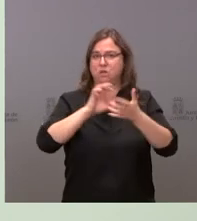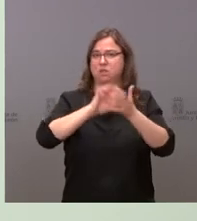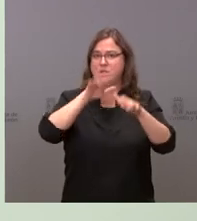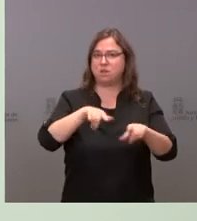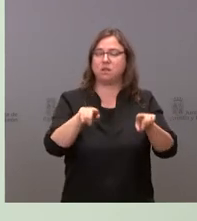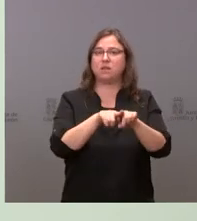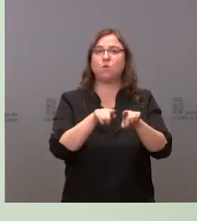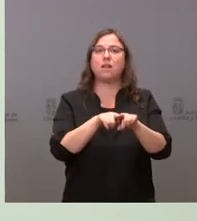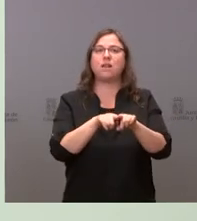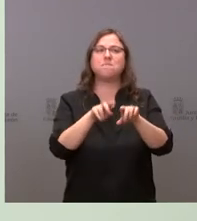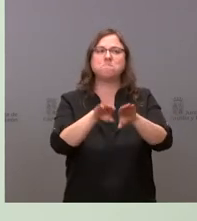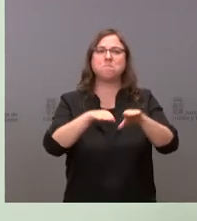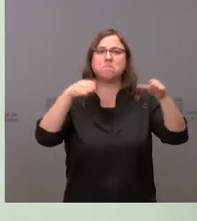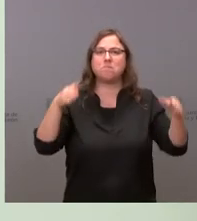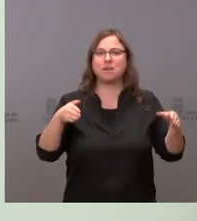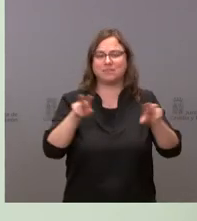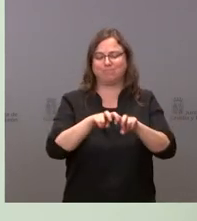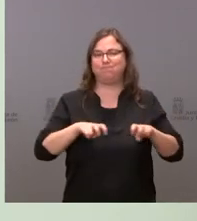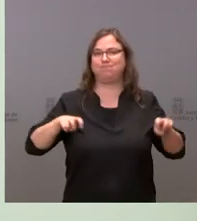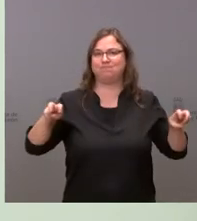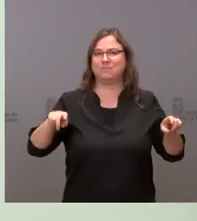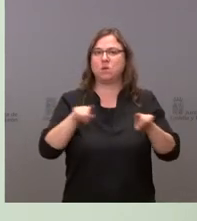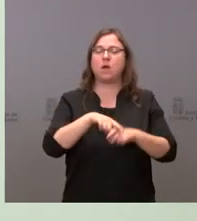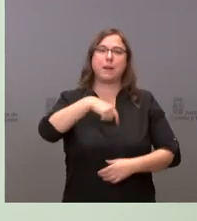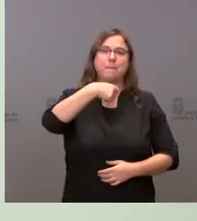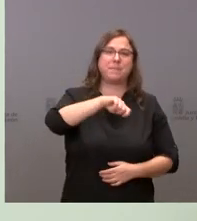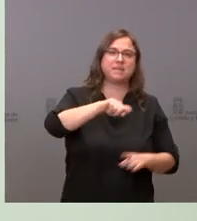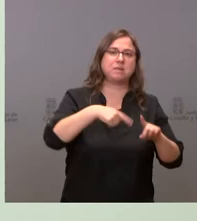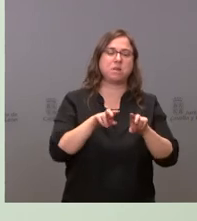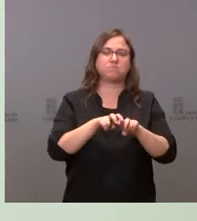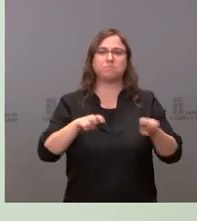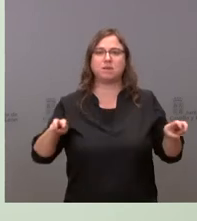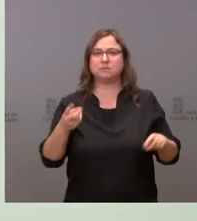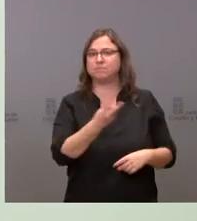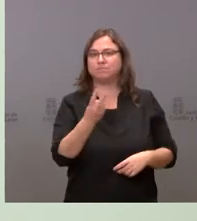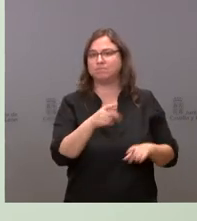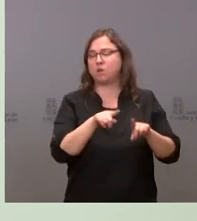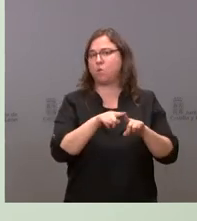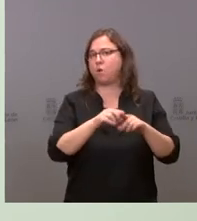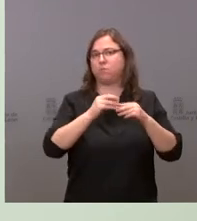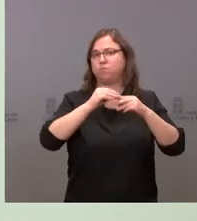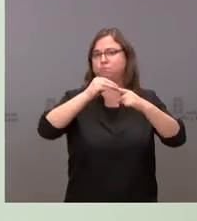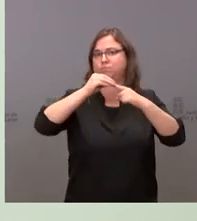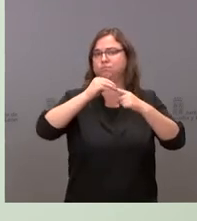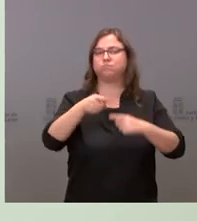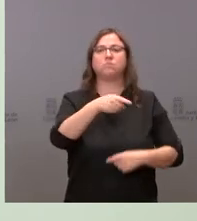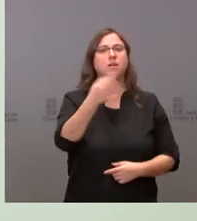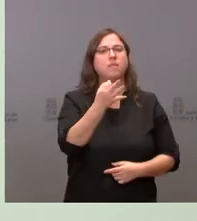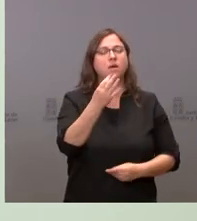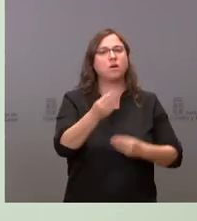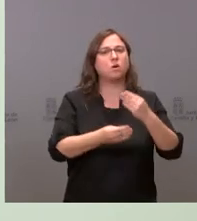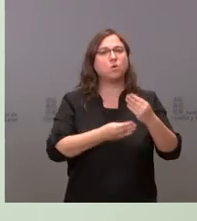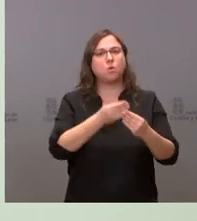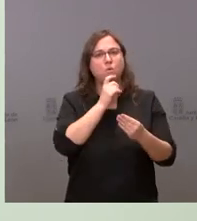la mesa es el órgano que el presidente y la mesa son los órganos que deciden que regulan